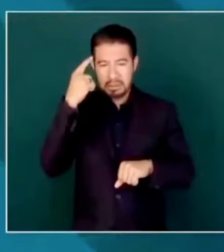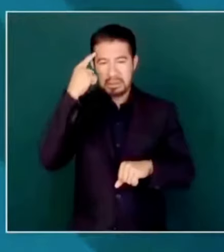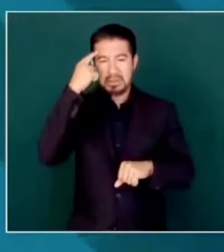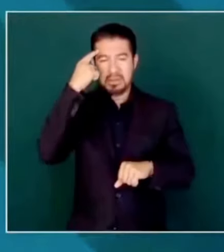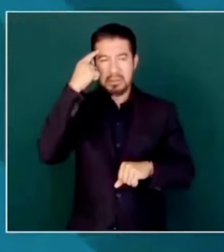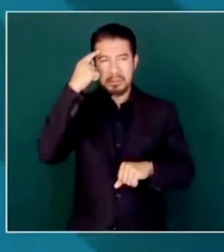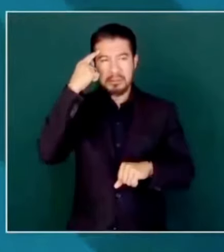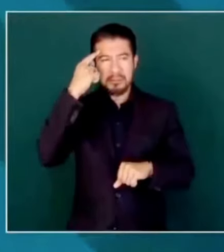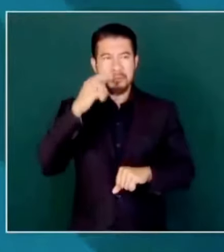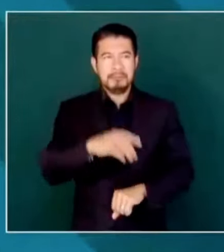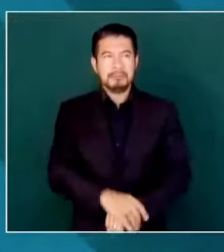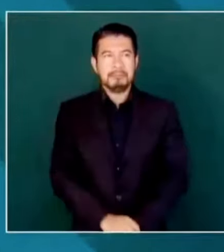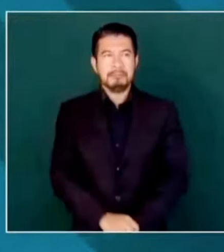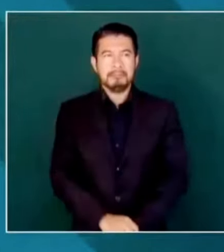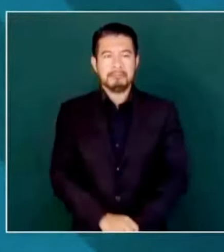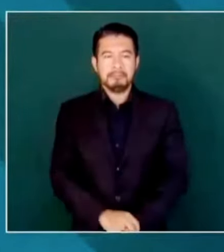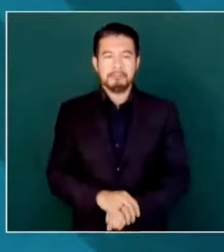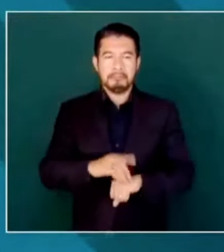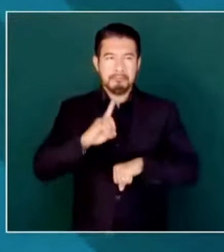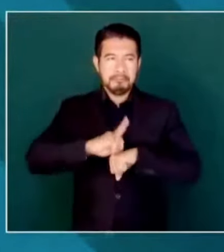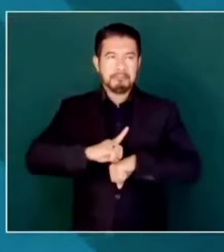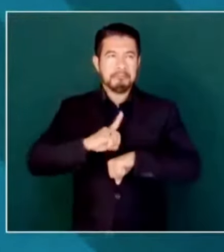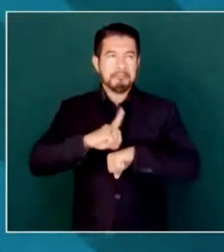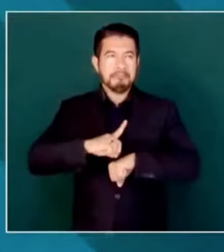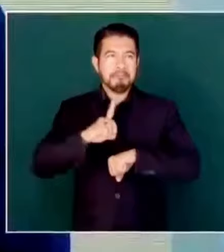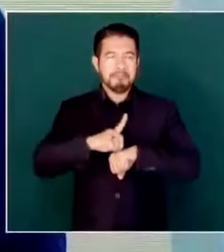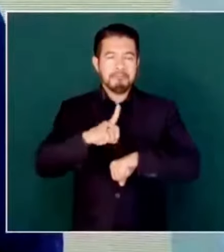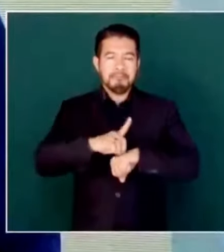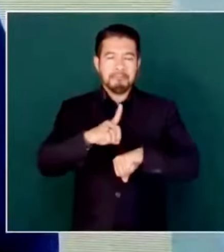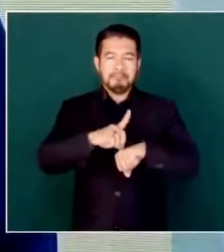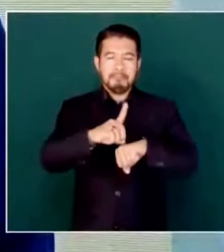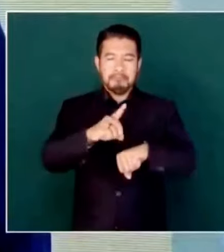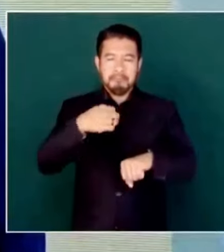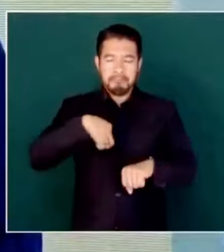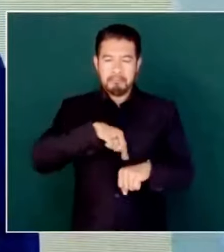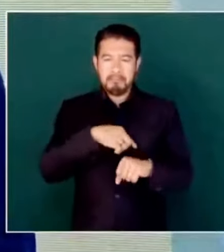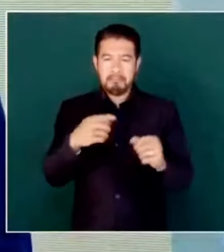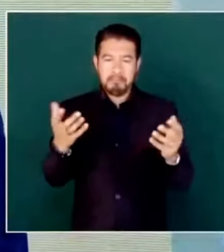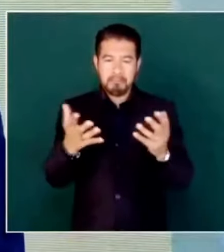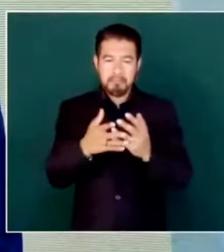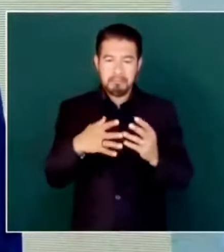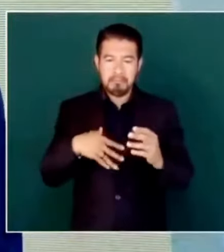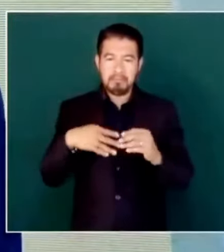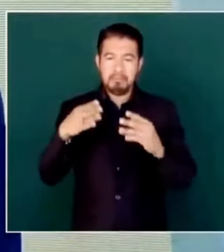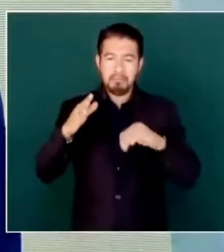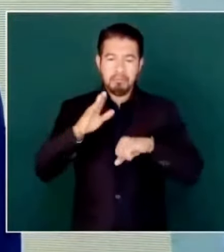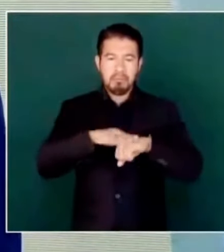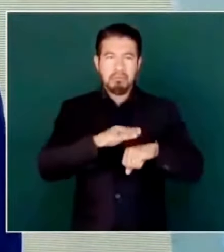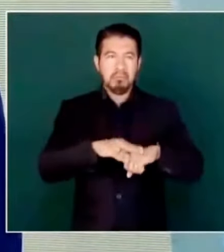Hay que estar todos los días en los pueblos, hablando con la gente,